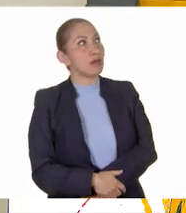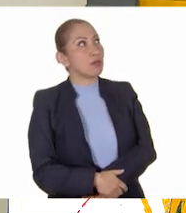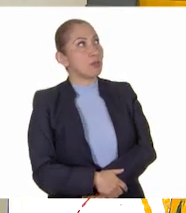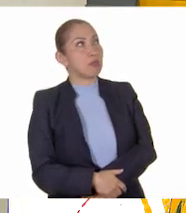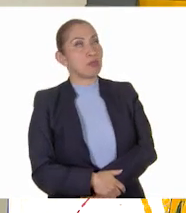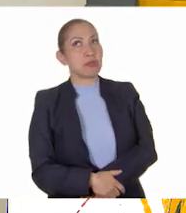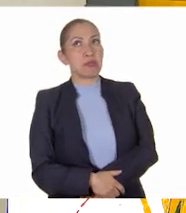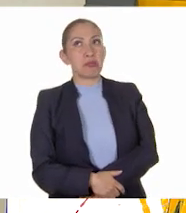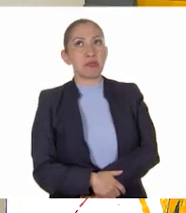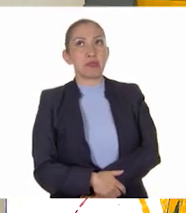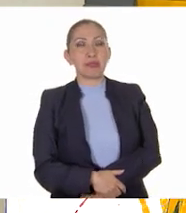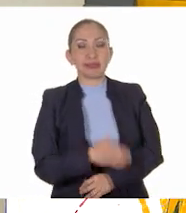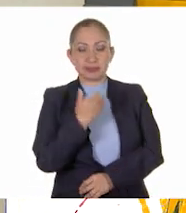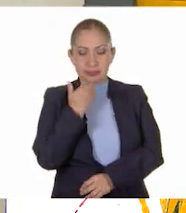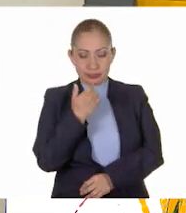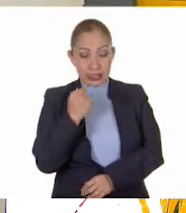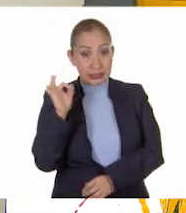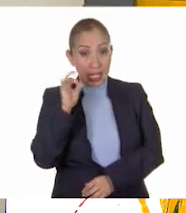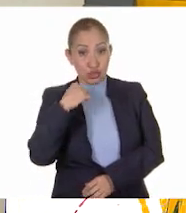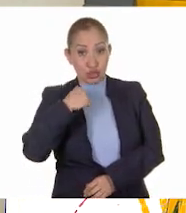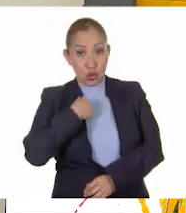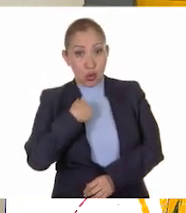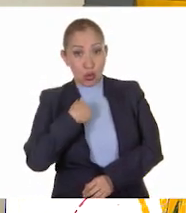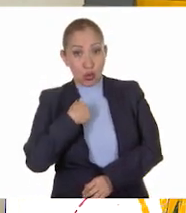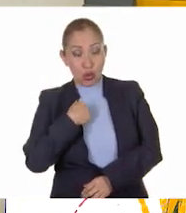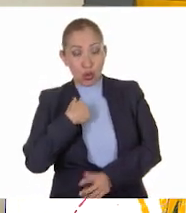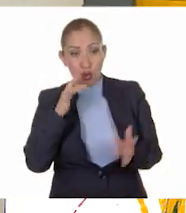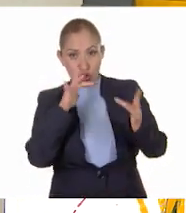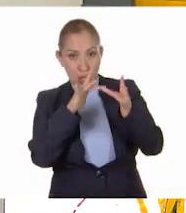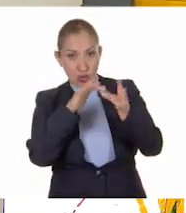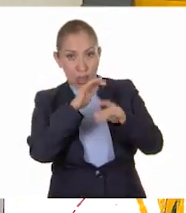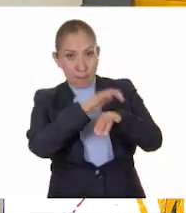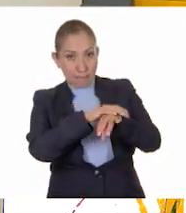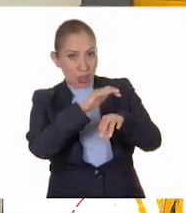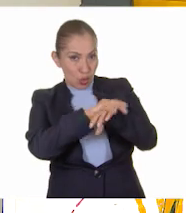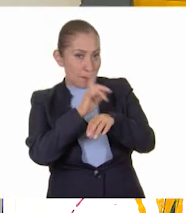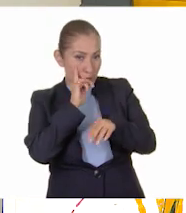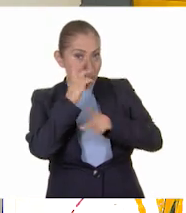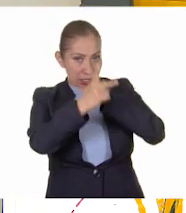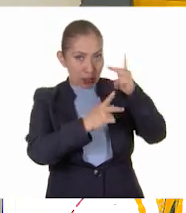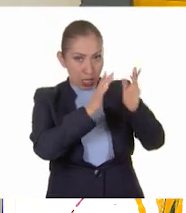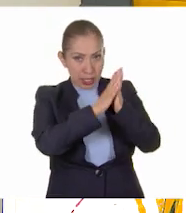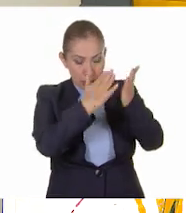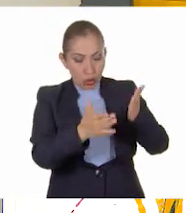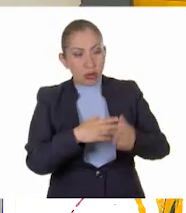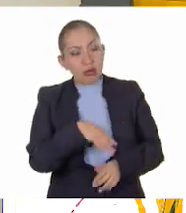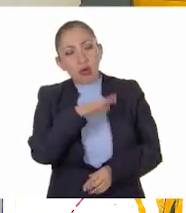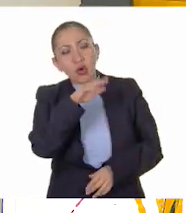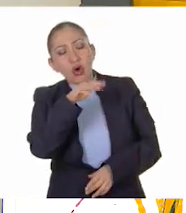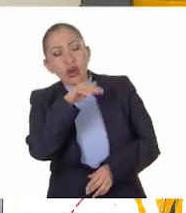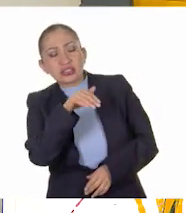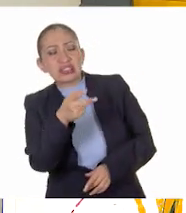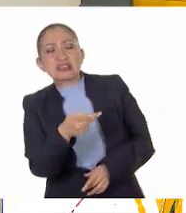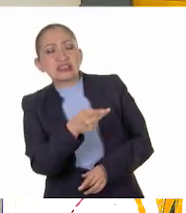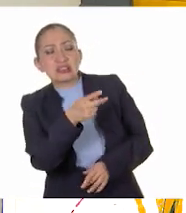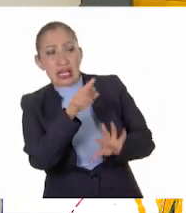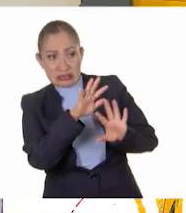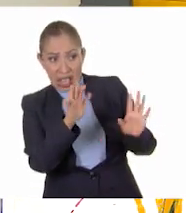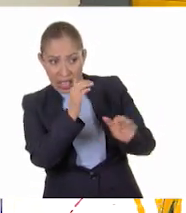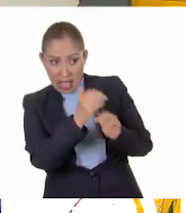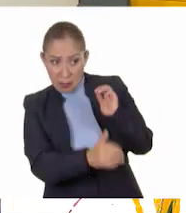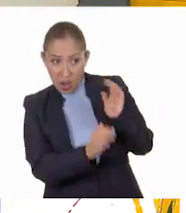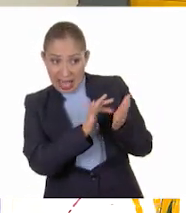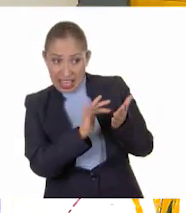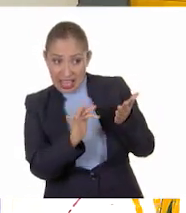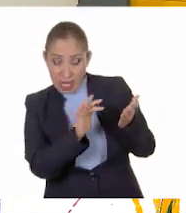Pues, bueno, sí me comunicaría con mi amigo o con mi amiga a la que le presté este libro y le preguntaría si ya lo